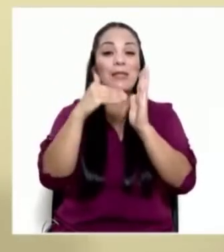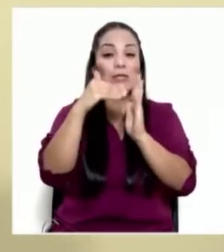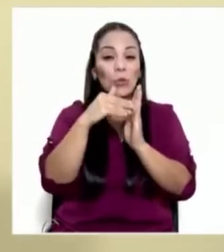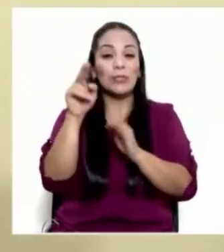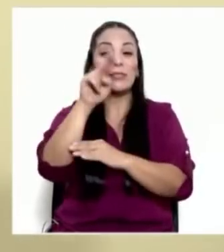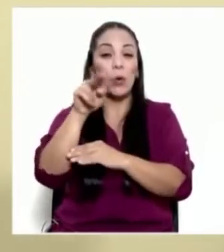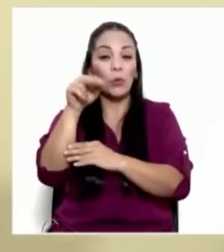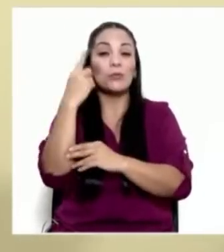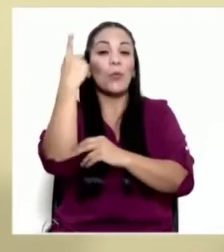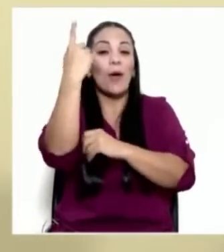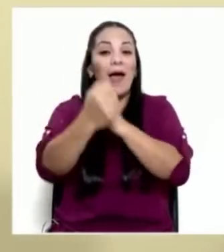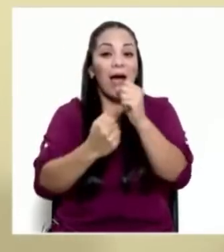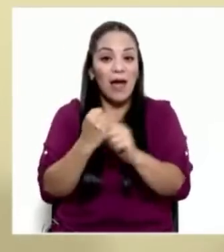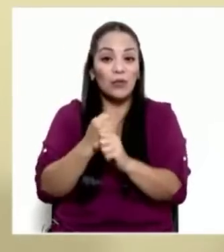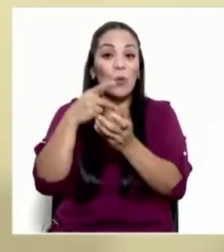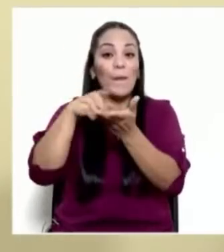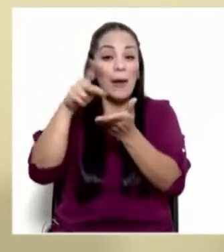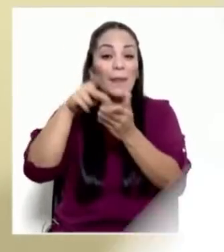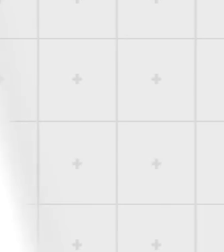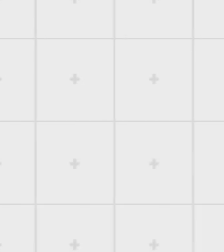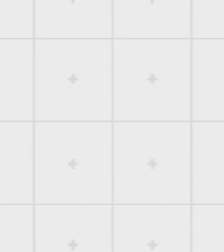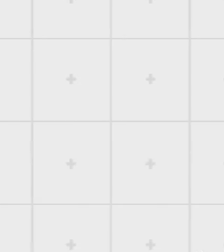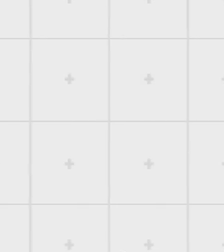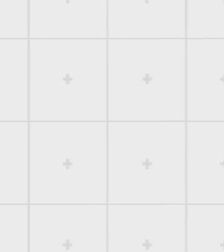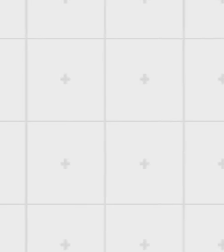año. Y eso se acabó.